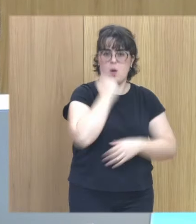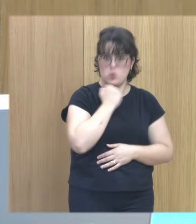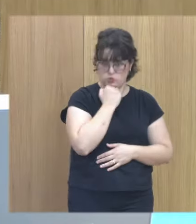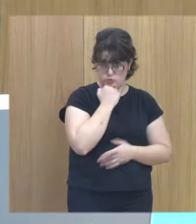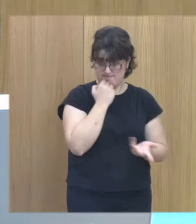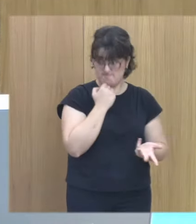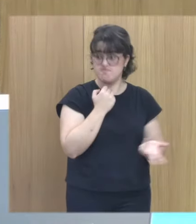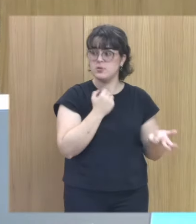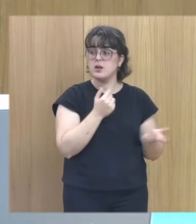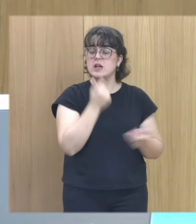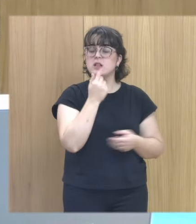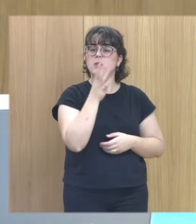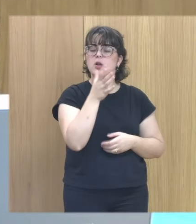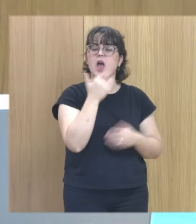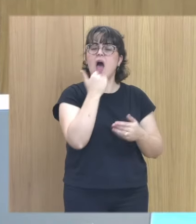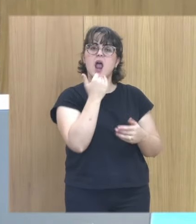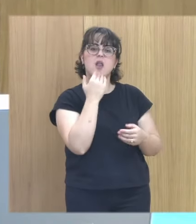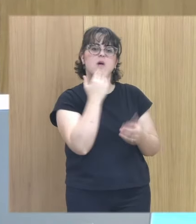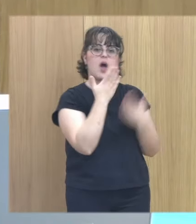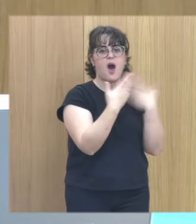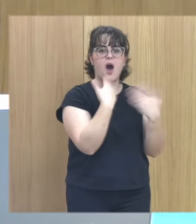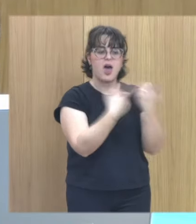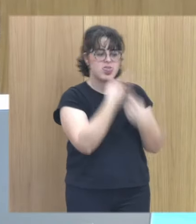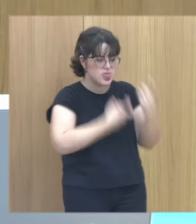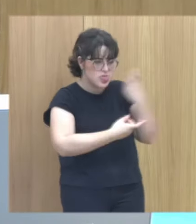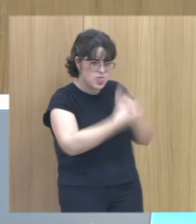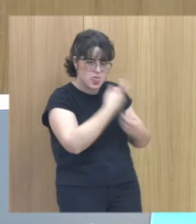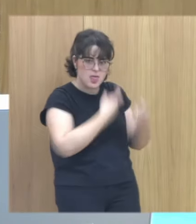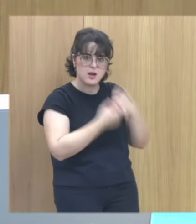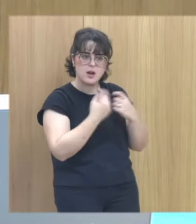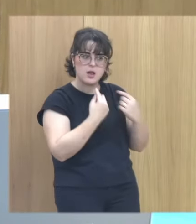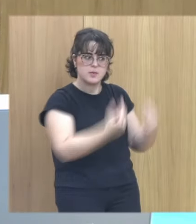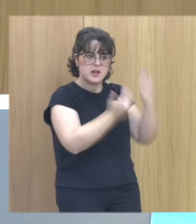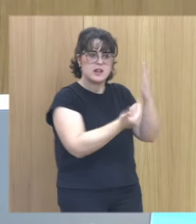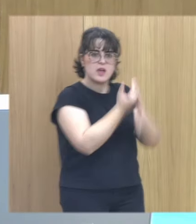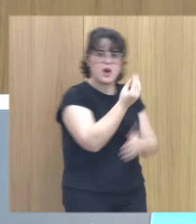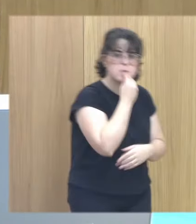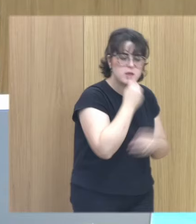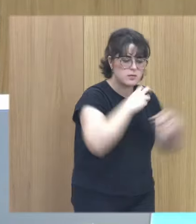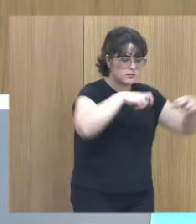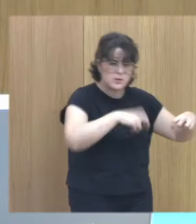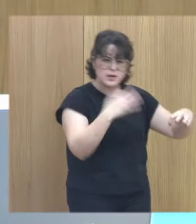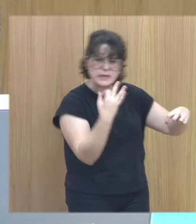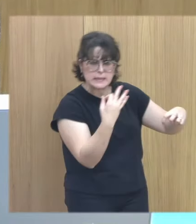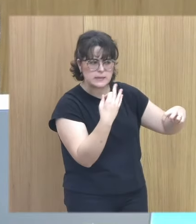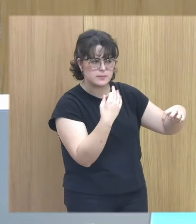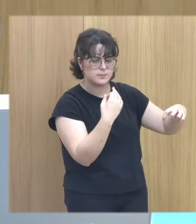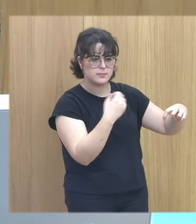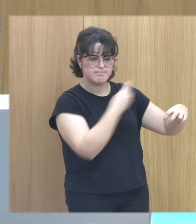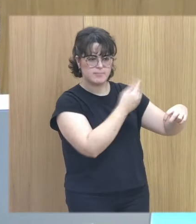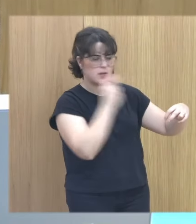¿sí? y les digo porque esto no es una cuestión de que hables con él es una cuestión de que pasará el primer día que comas con él y que veas como la